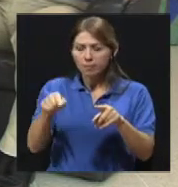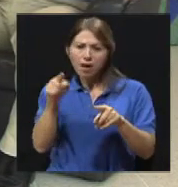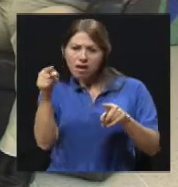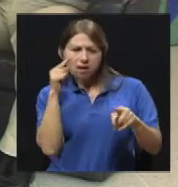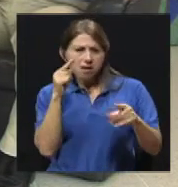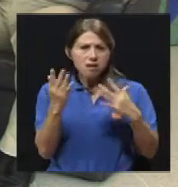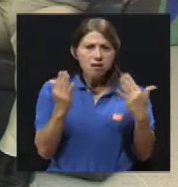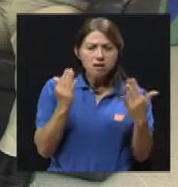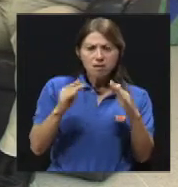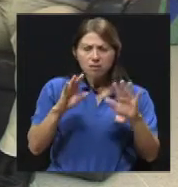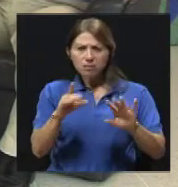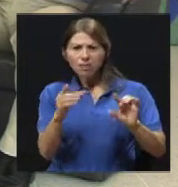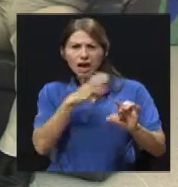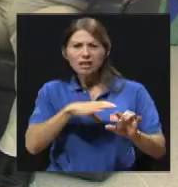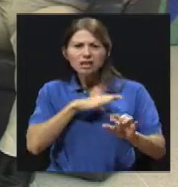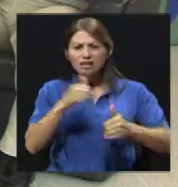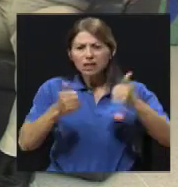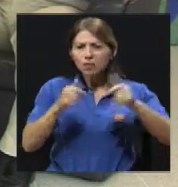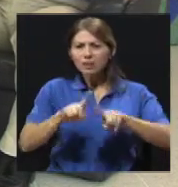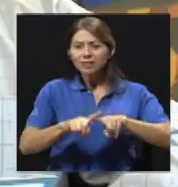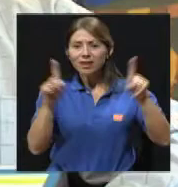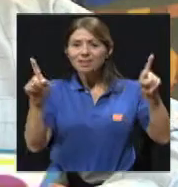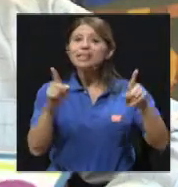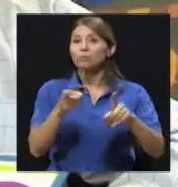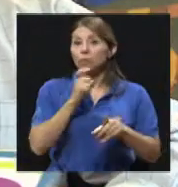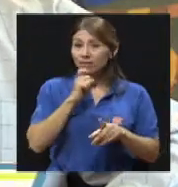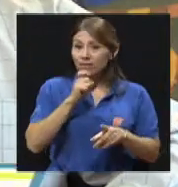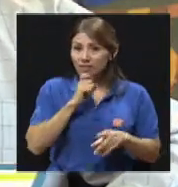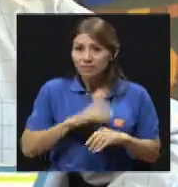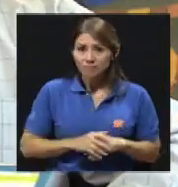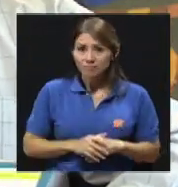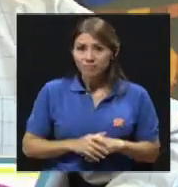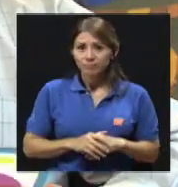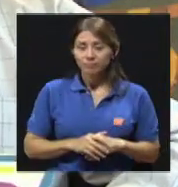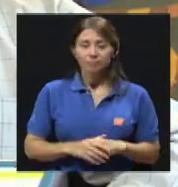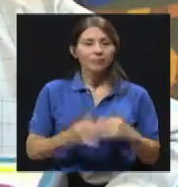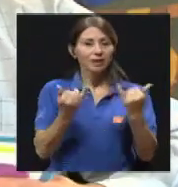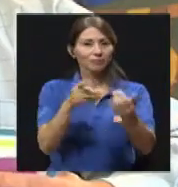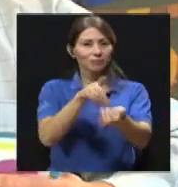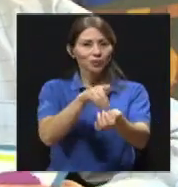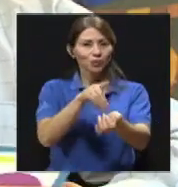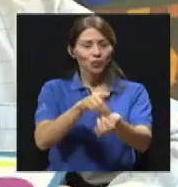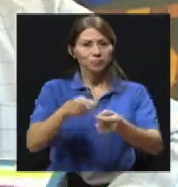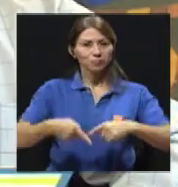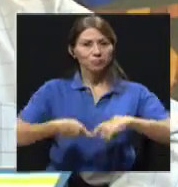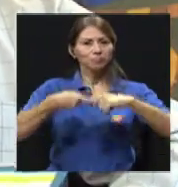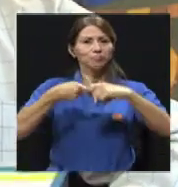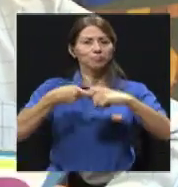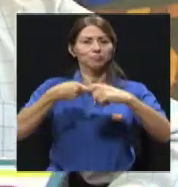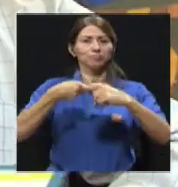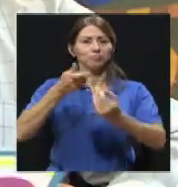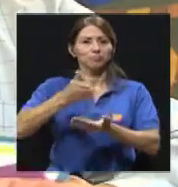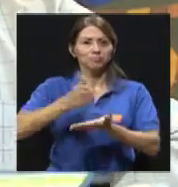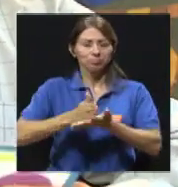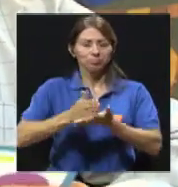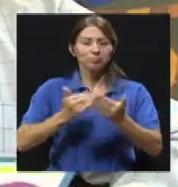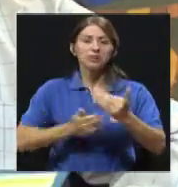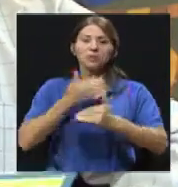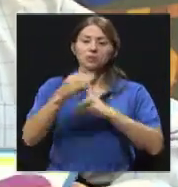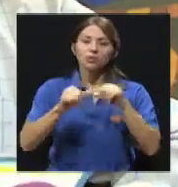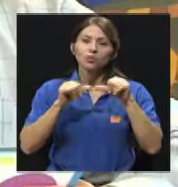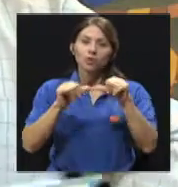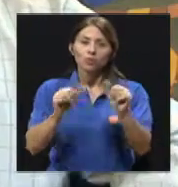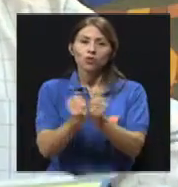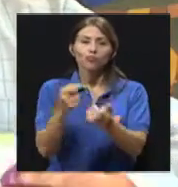órganos genitales. Doctor, vamos a hacer una primera pausa para retomar el tema y continuar desarrollando